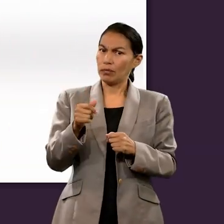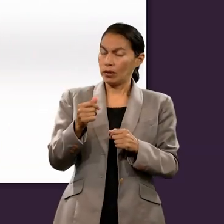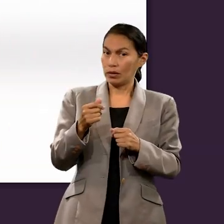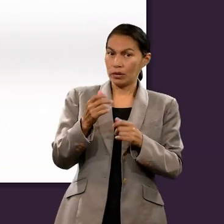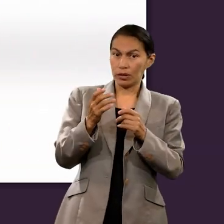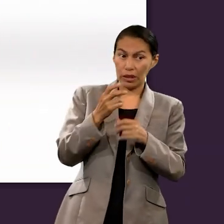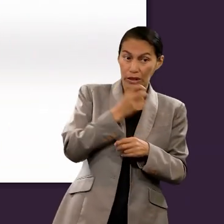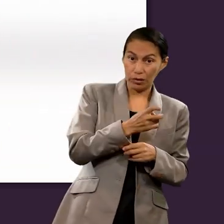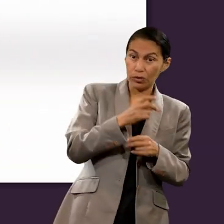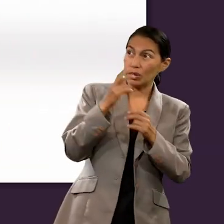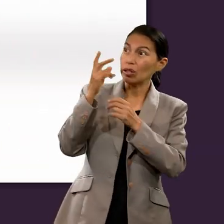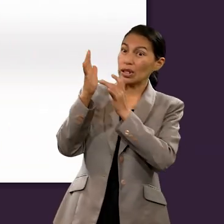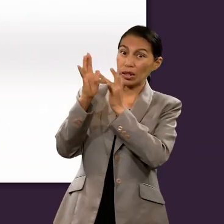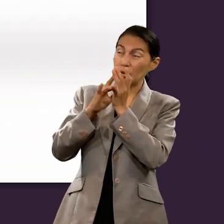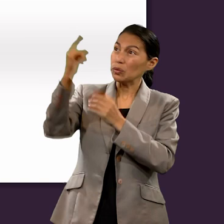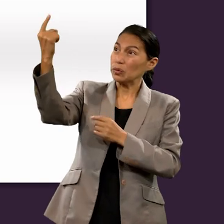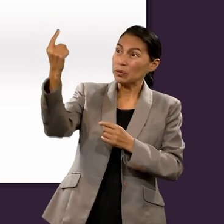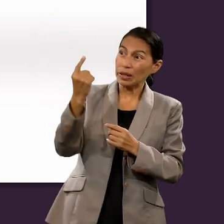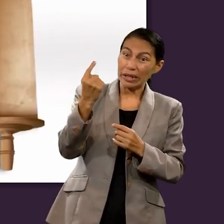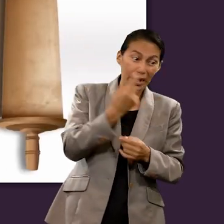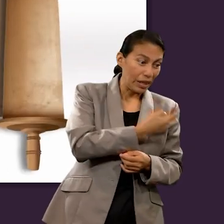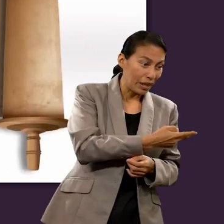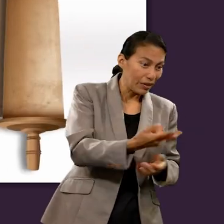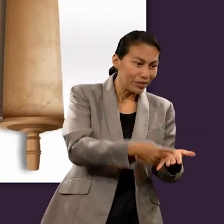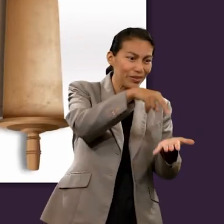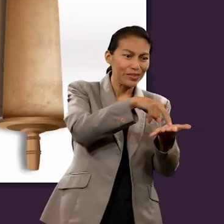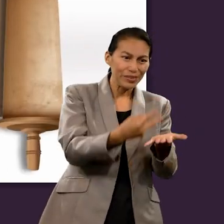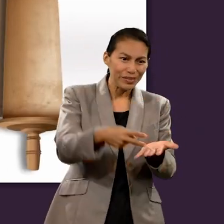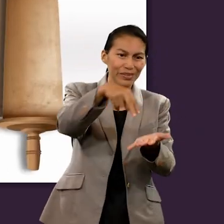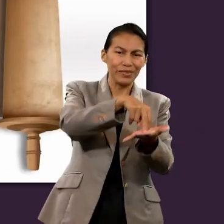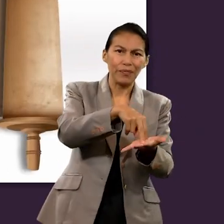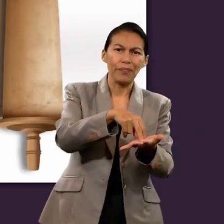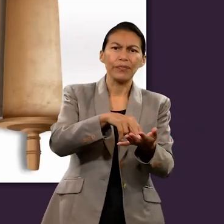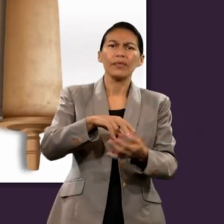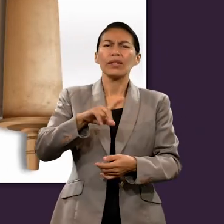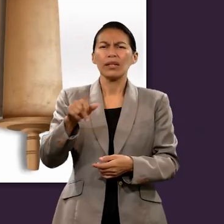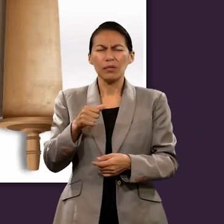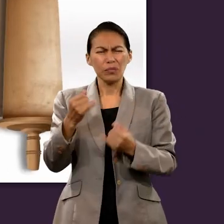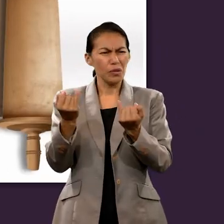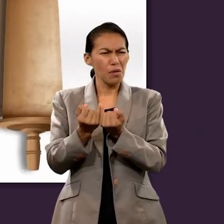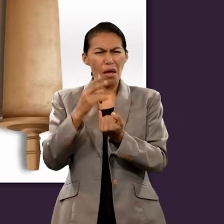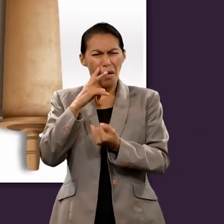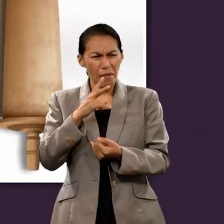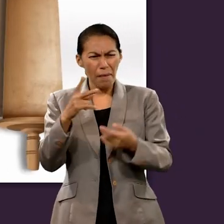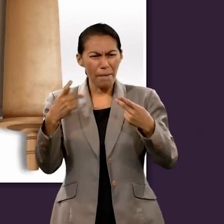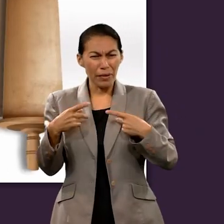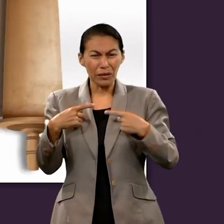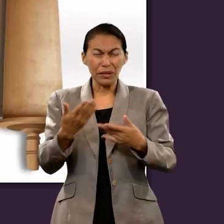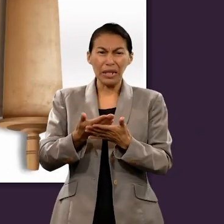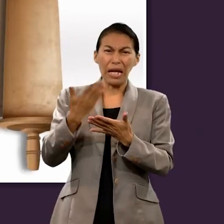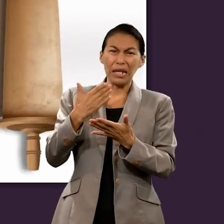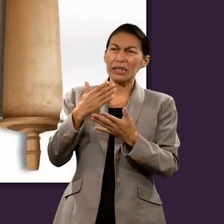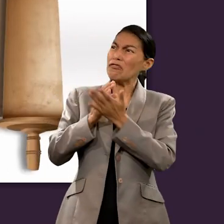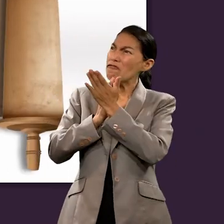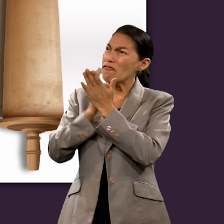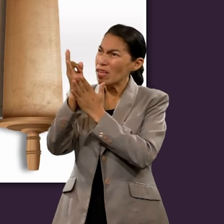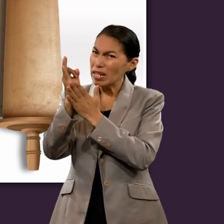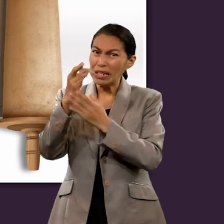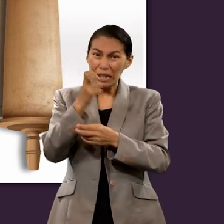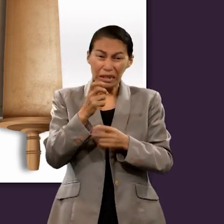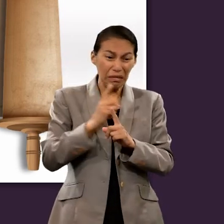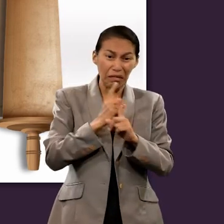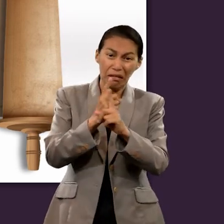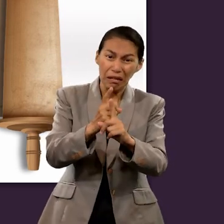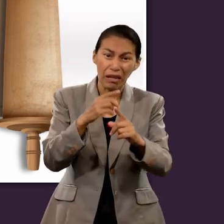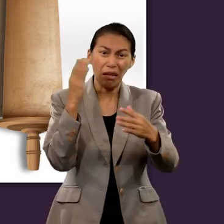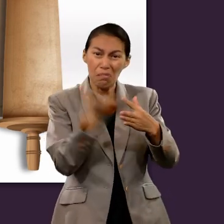nuevo cuando resucitan en la segunda venida. Vi también las almas de los que habían sido decapitados por causa